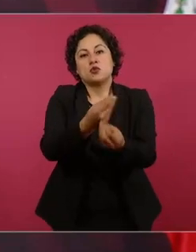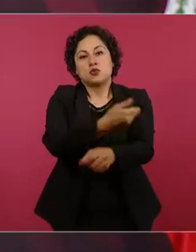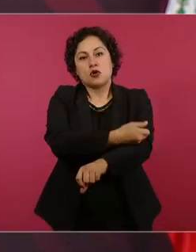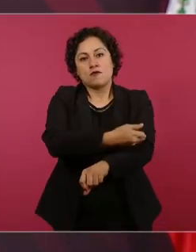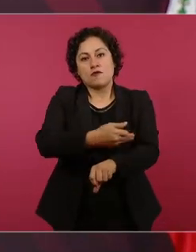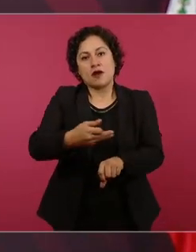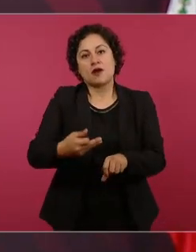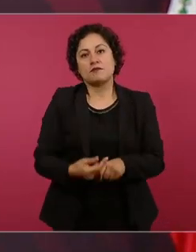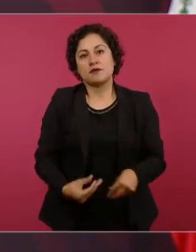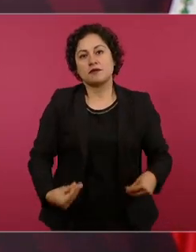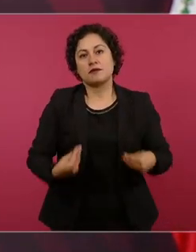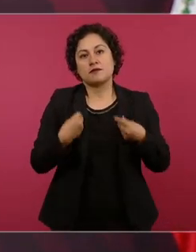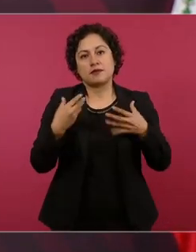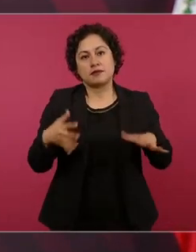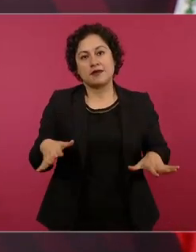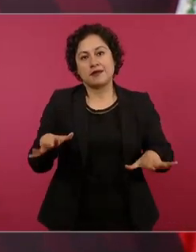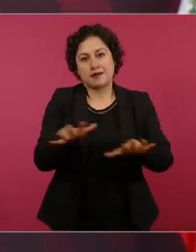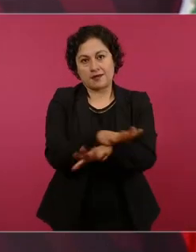austera